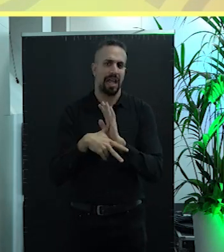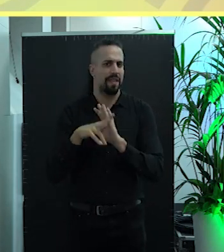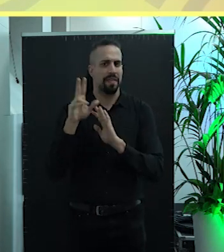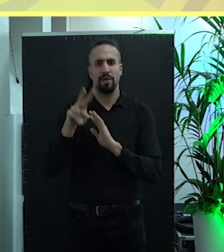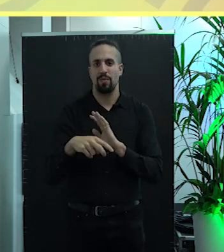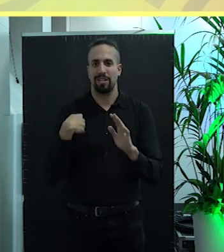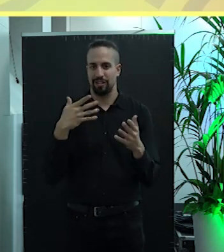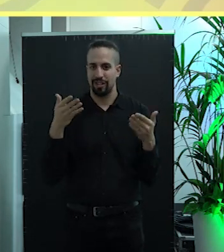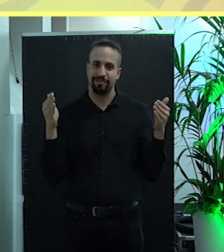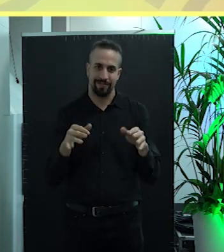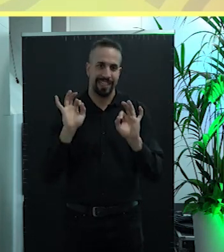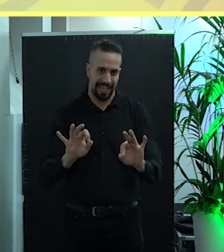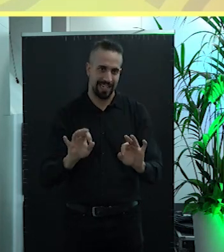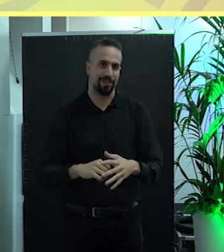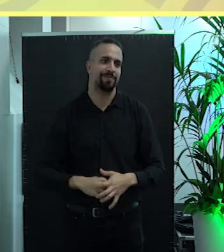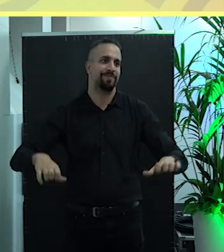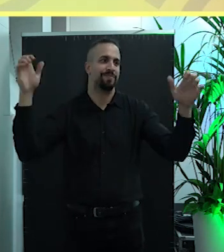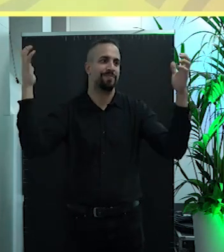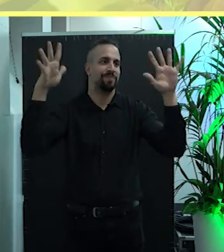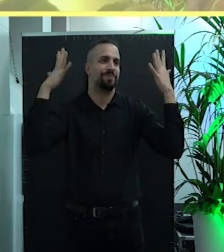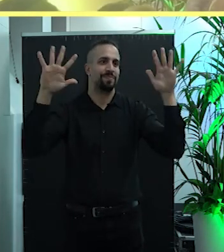en esas estoy y si gracias